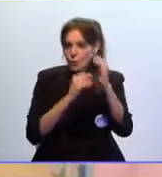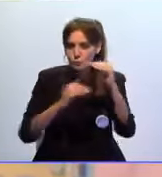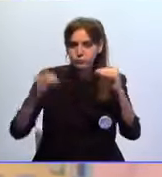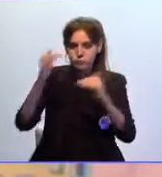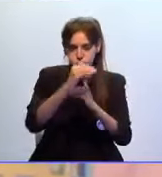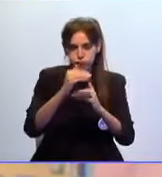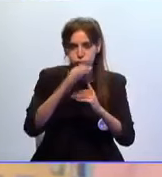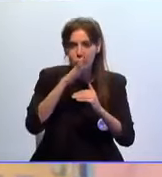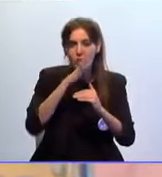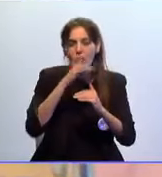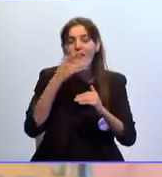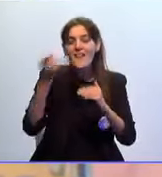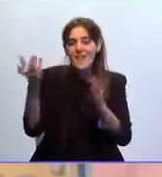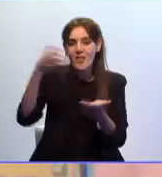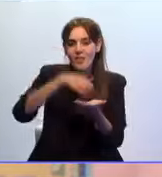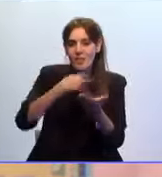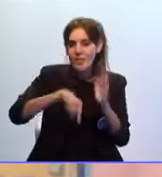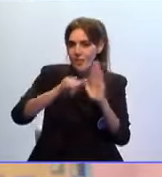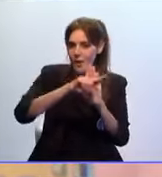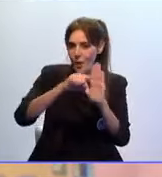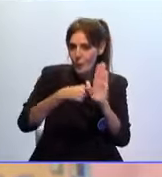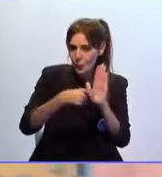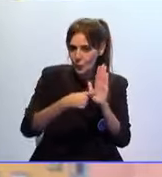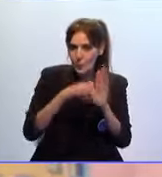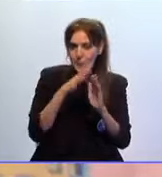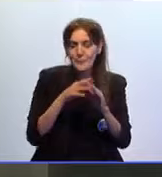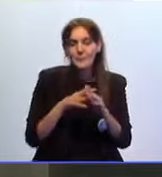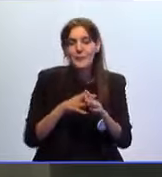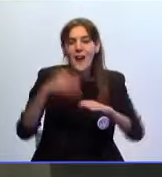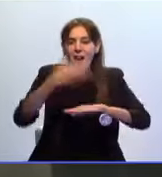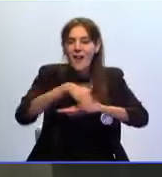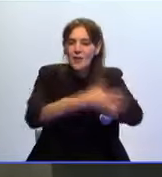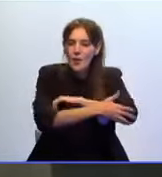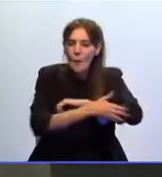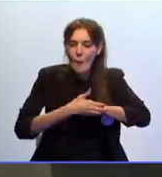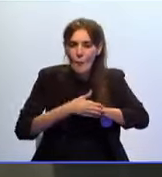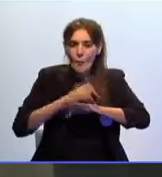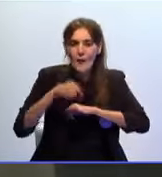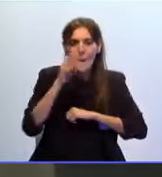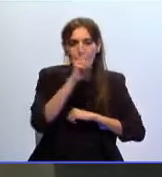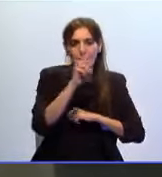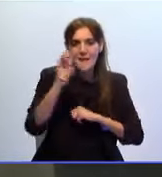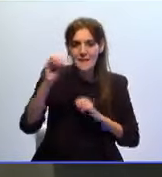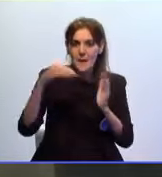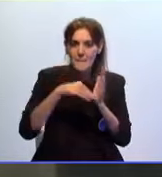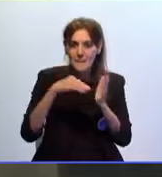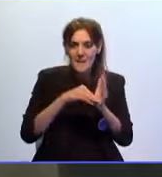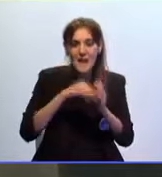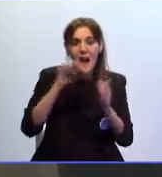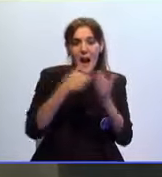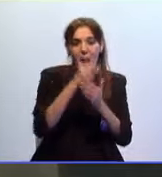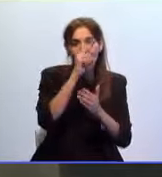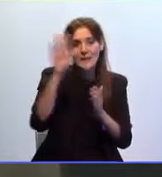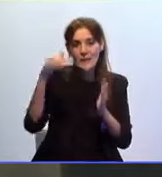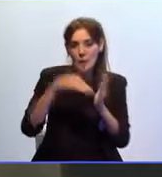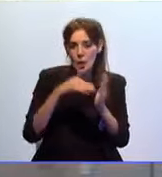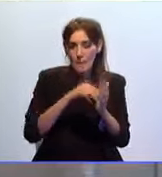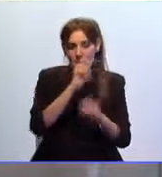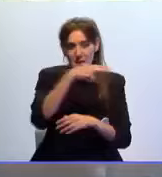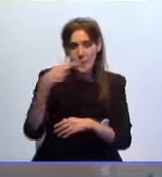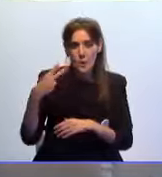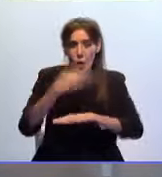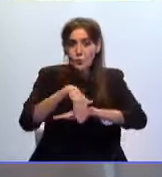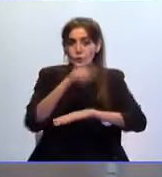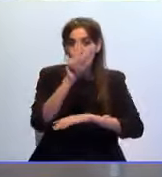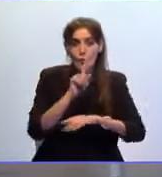al registrado en el centro. Mientras que en el distrito más pobre pasaron de 20.000 a 25.000 euros en el Distrito 1